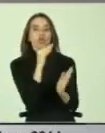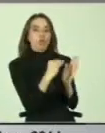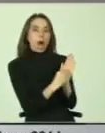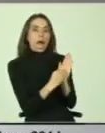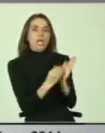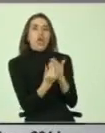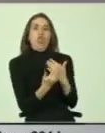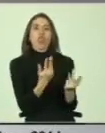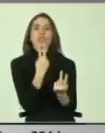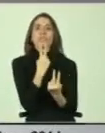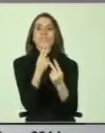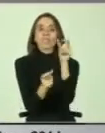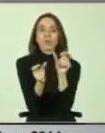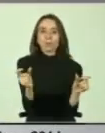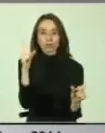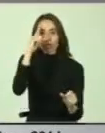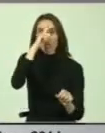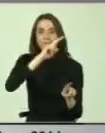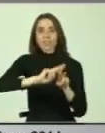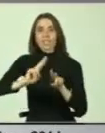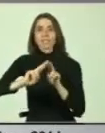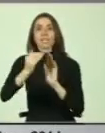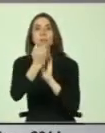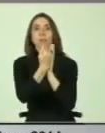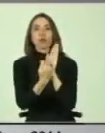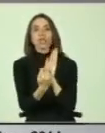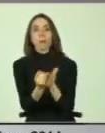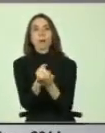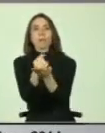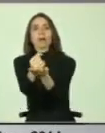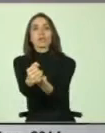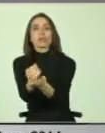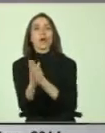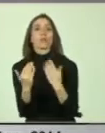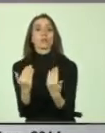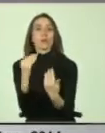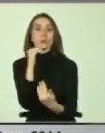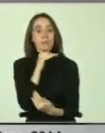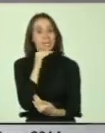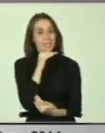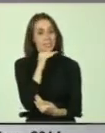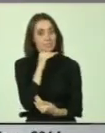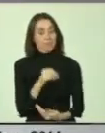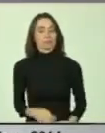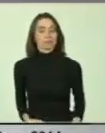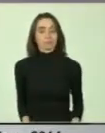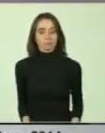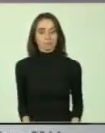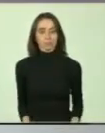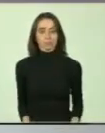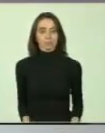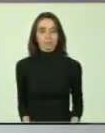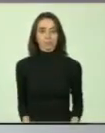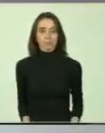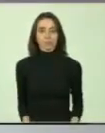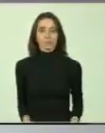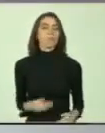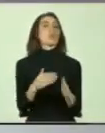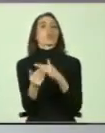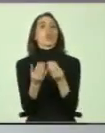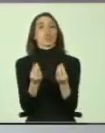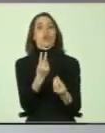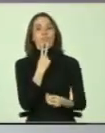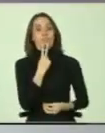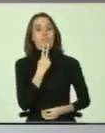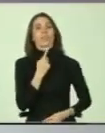viven, lo que dificulta la implementación de cualquier programa de asistencia en caso de emergencia. Sobre todo, el dónde viven a